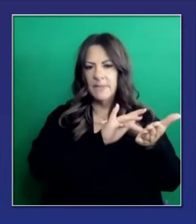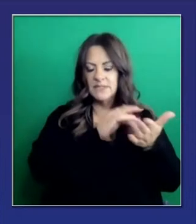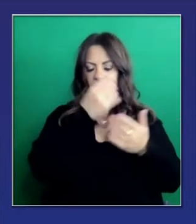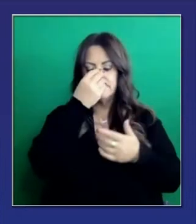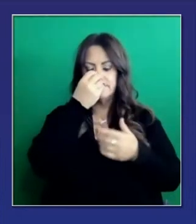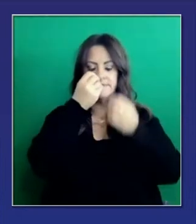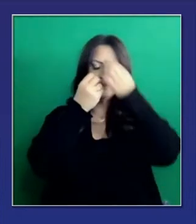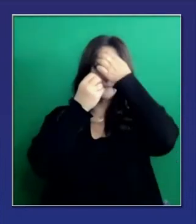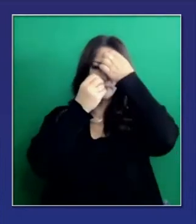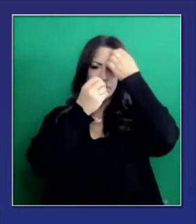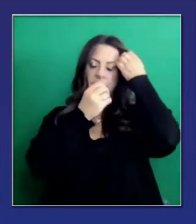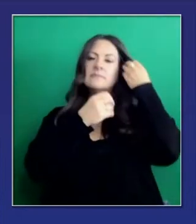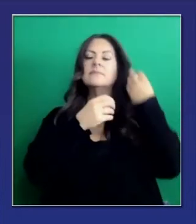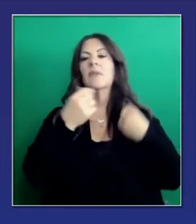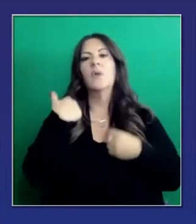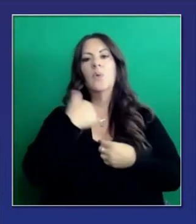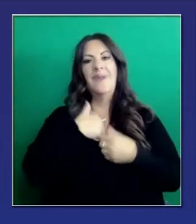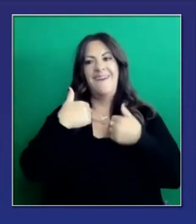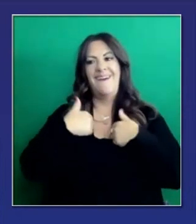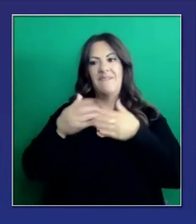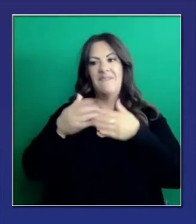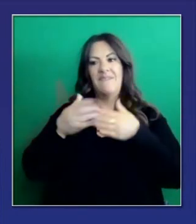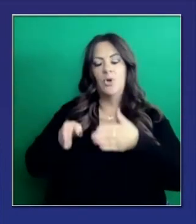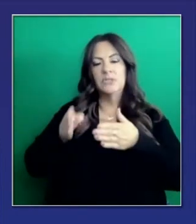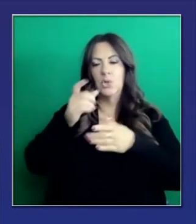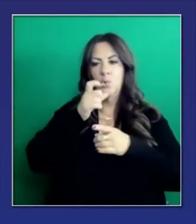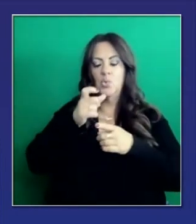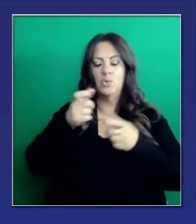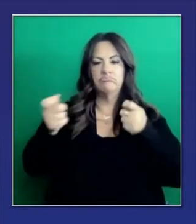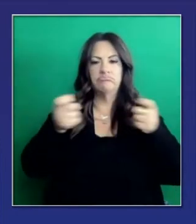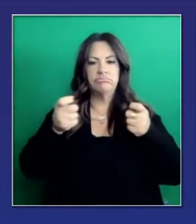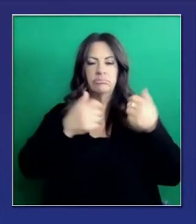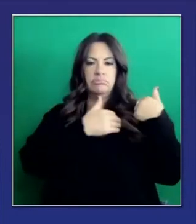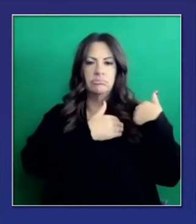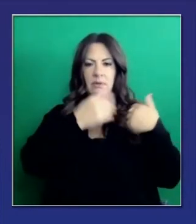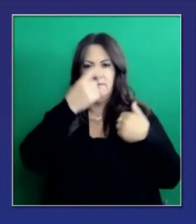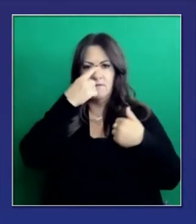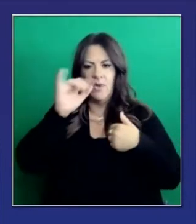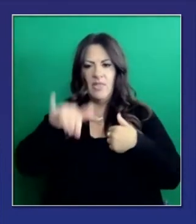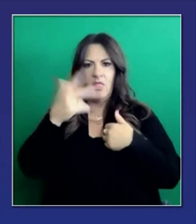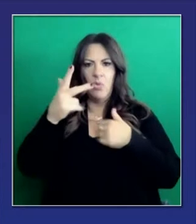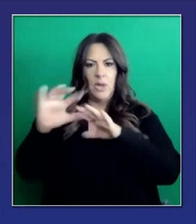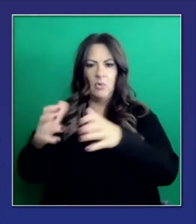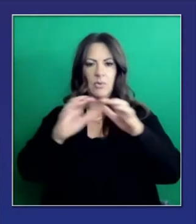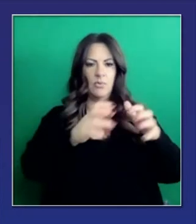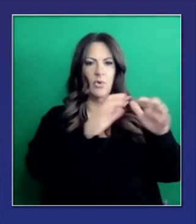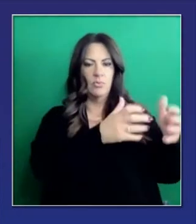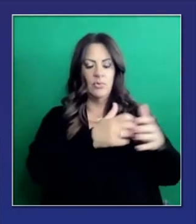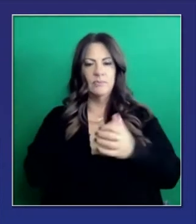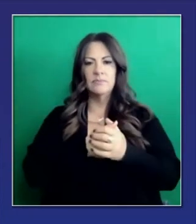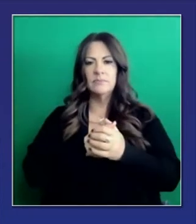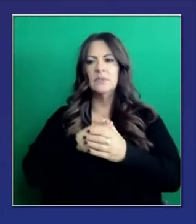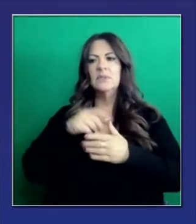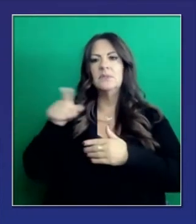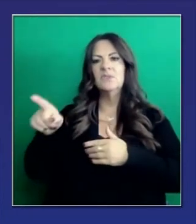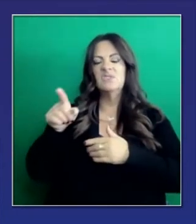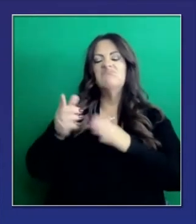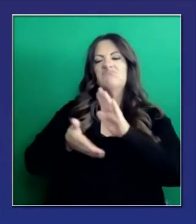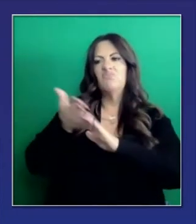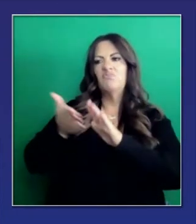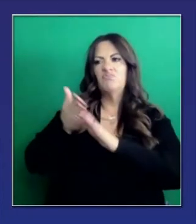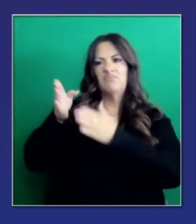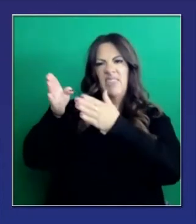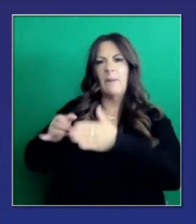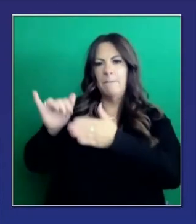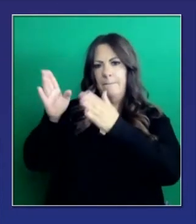increíbles. Yolanda Richardson, por ejemplo, que está administrando esa fuerza de trabajo. Ella es la jefa de las